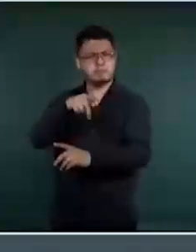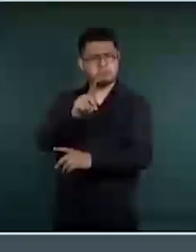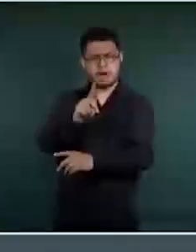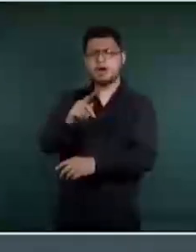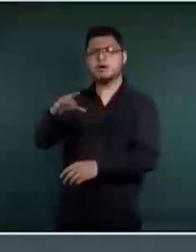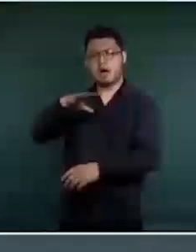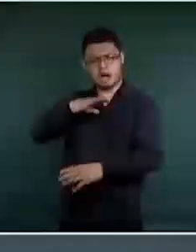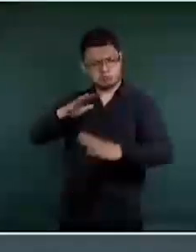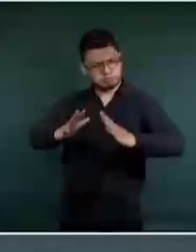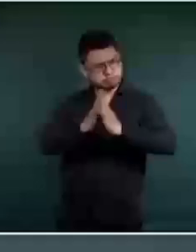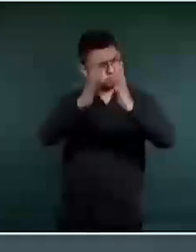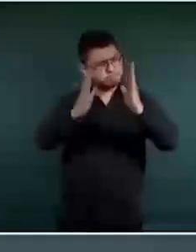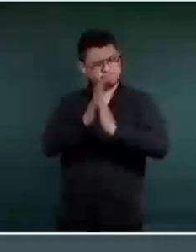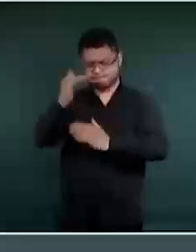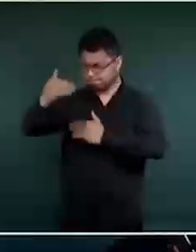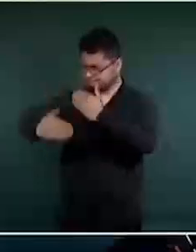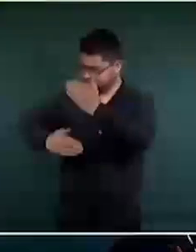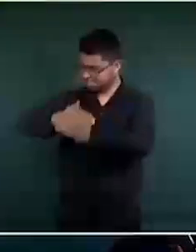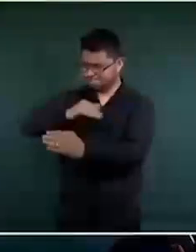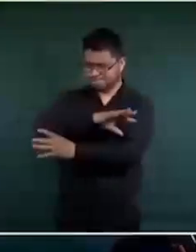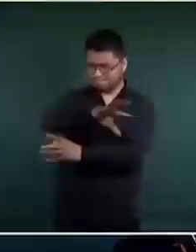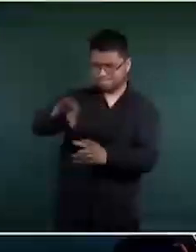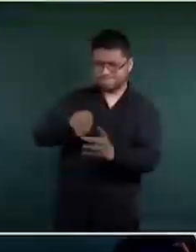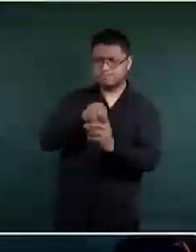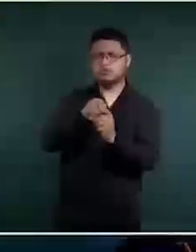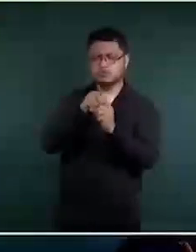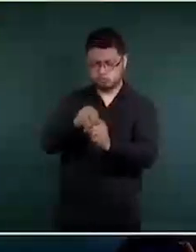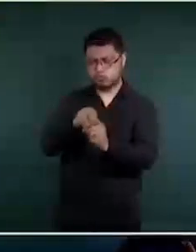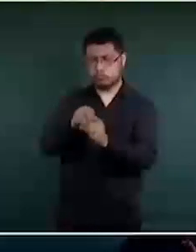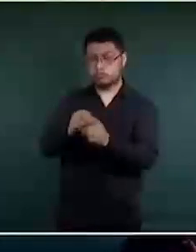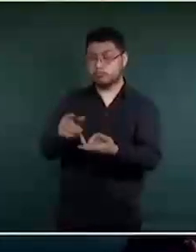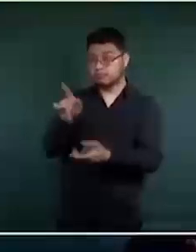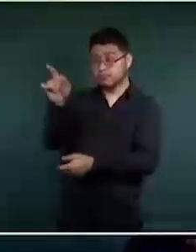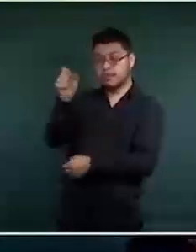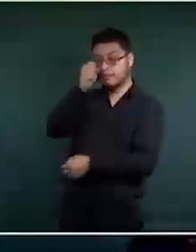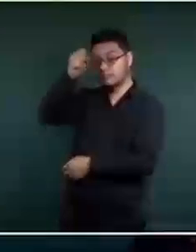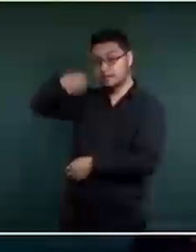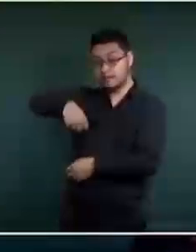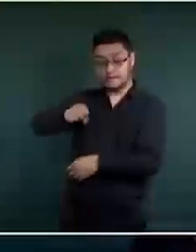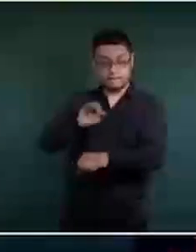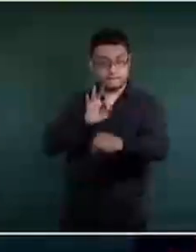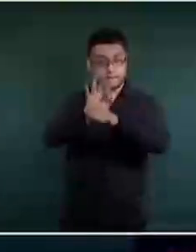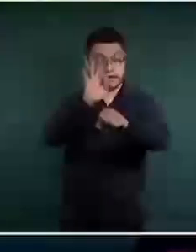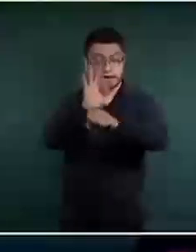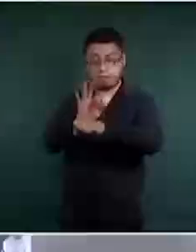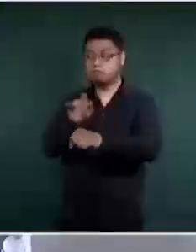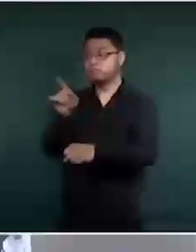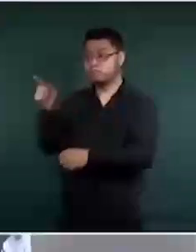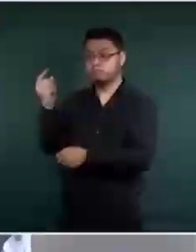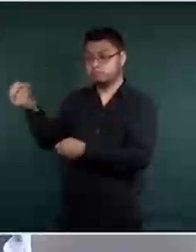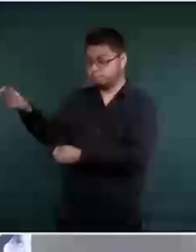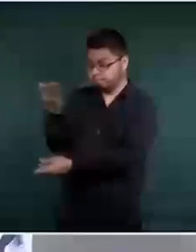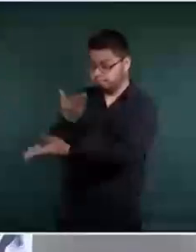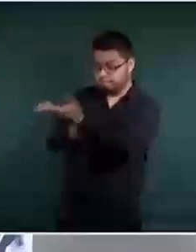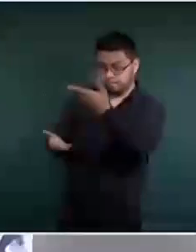La Secretaría de la Defensa ha estado proporcionando